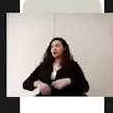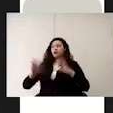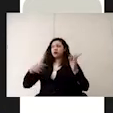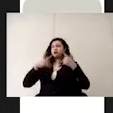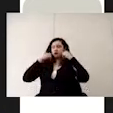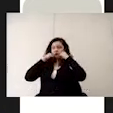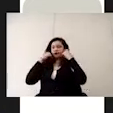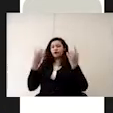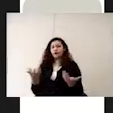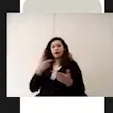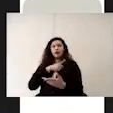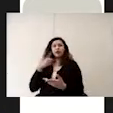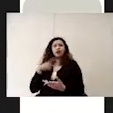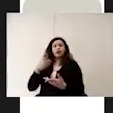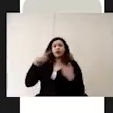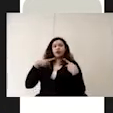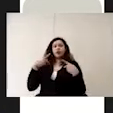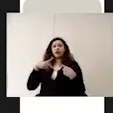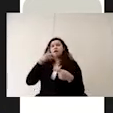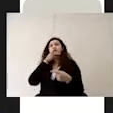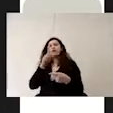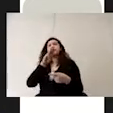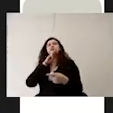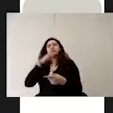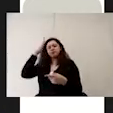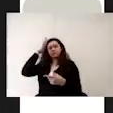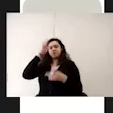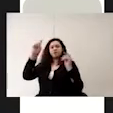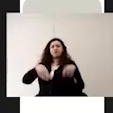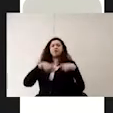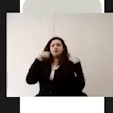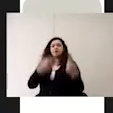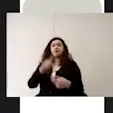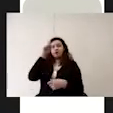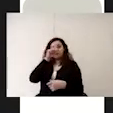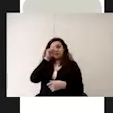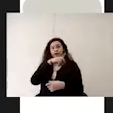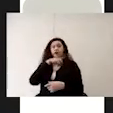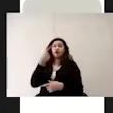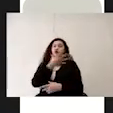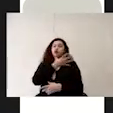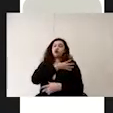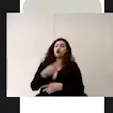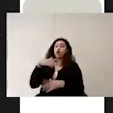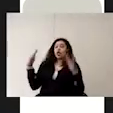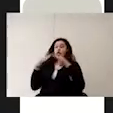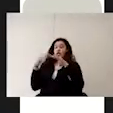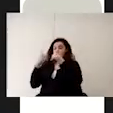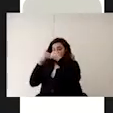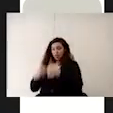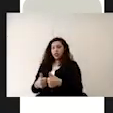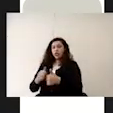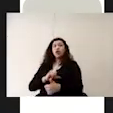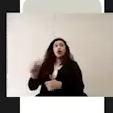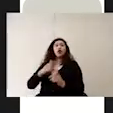se debe recomendar a las madres padres o tutores mantener a sus hijos en casa después